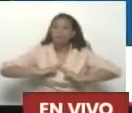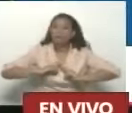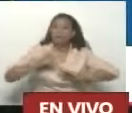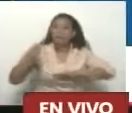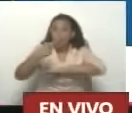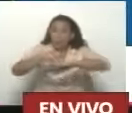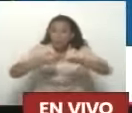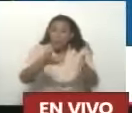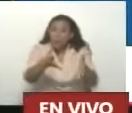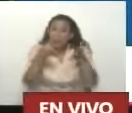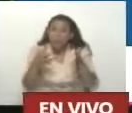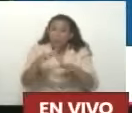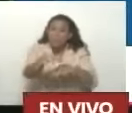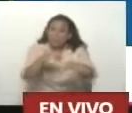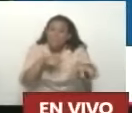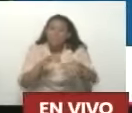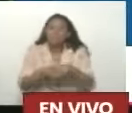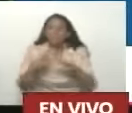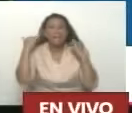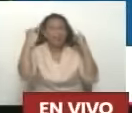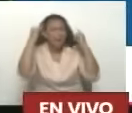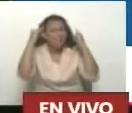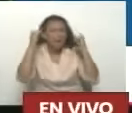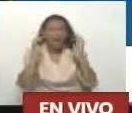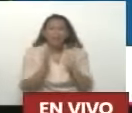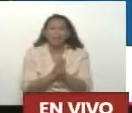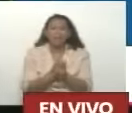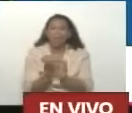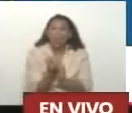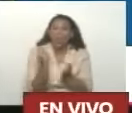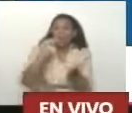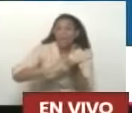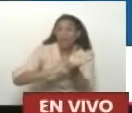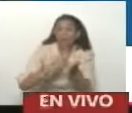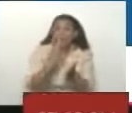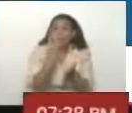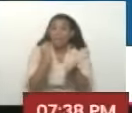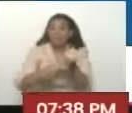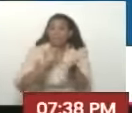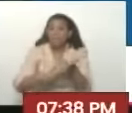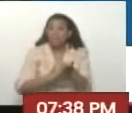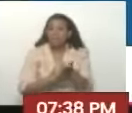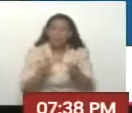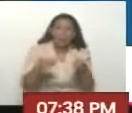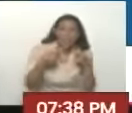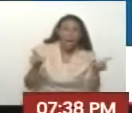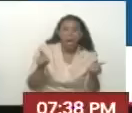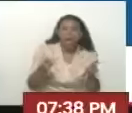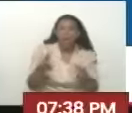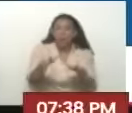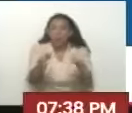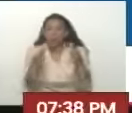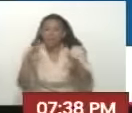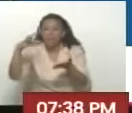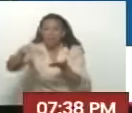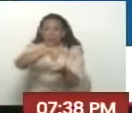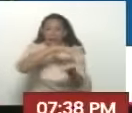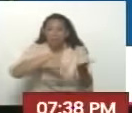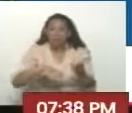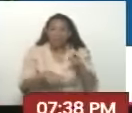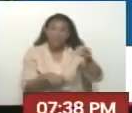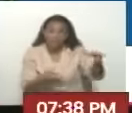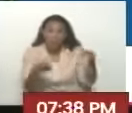electorales Entonces celebramos Por partida doble La oposición Ha sido fuerte